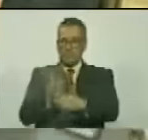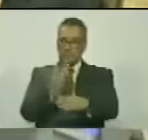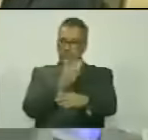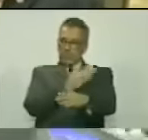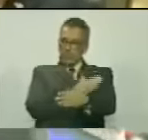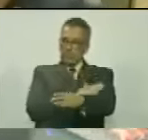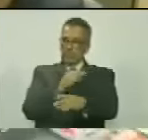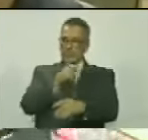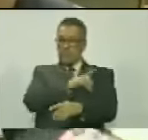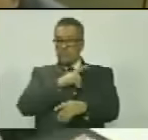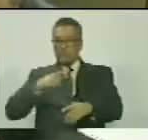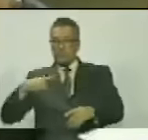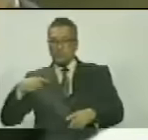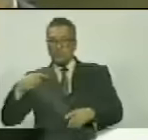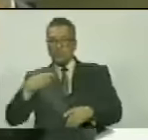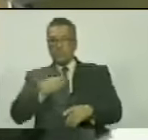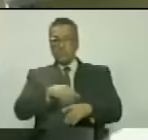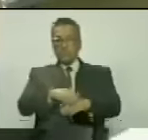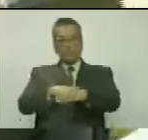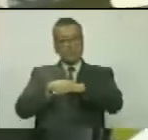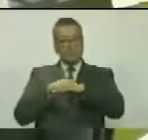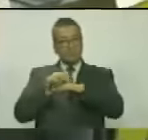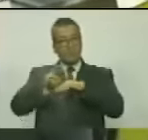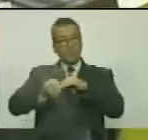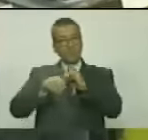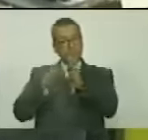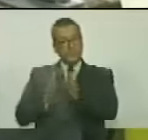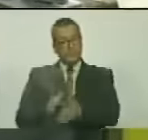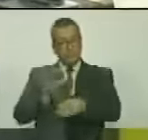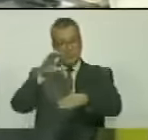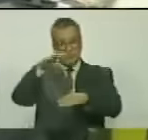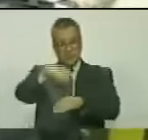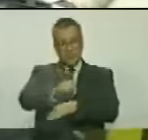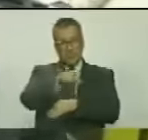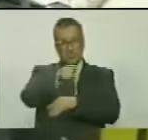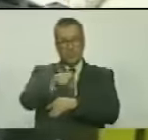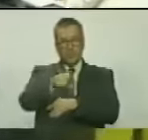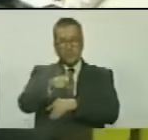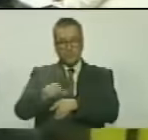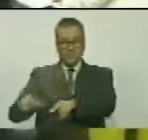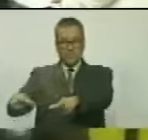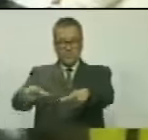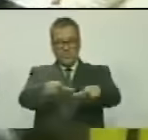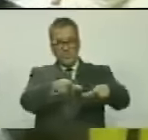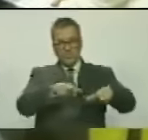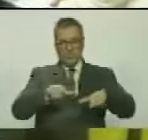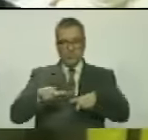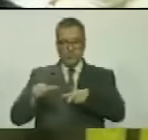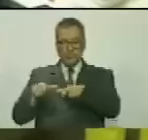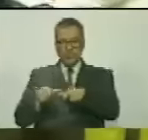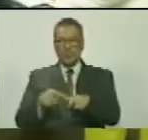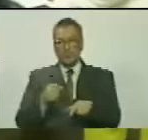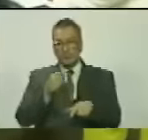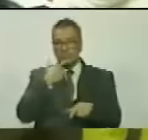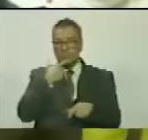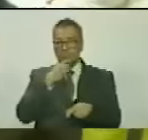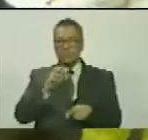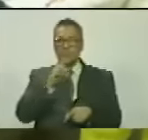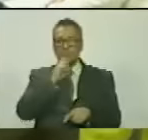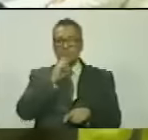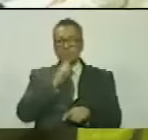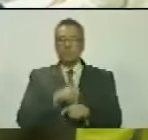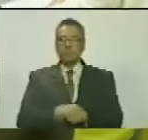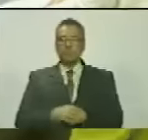las pretensiones inglesas de posesionarse de este territorio rico en oro.